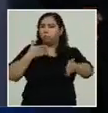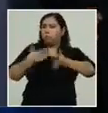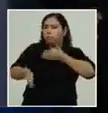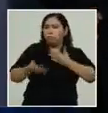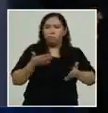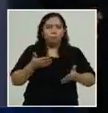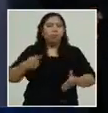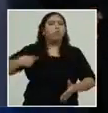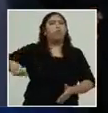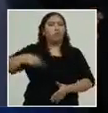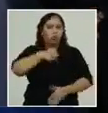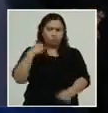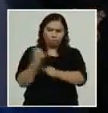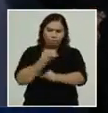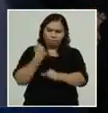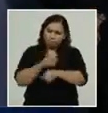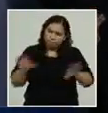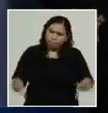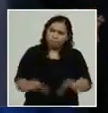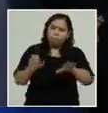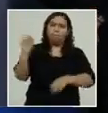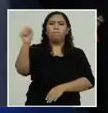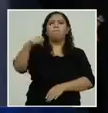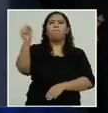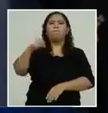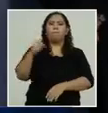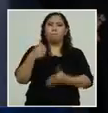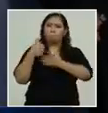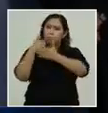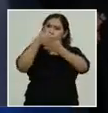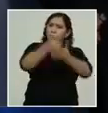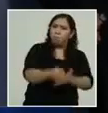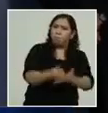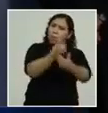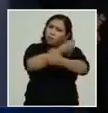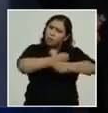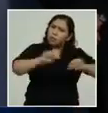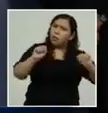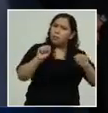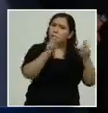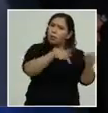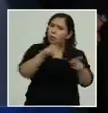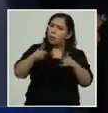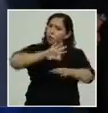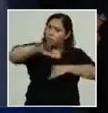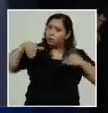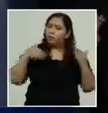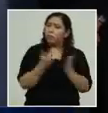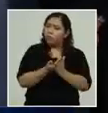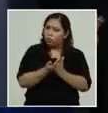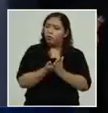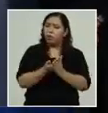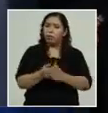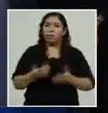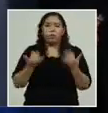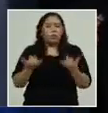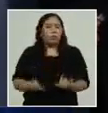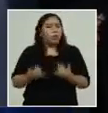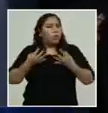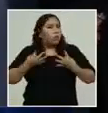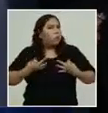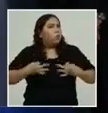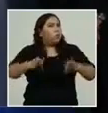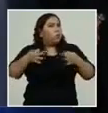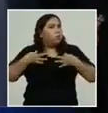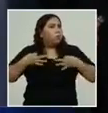y evacuar hasta el último hondureño que necesite de nuestro pueblo se está haciendo un gran esfuerzo por todos los entes de